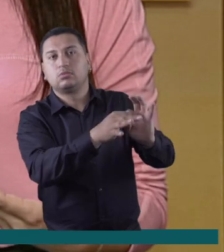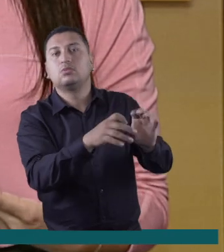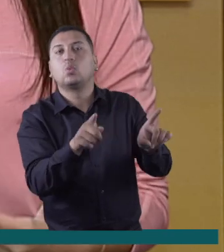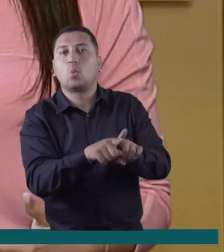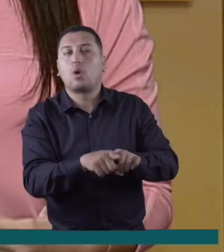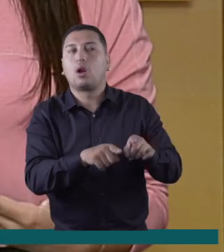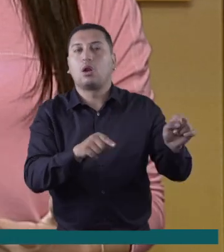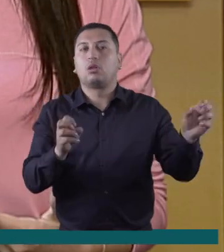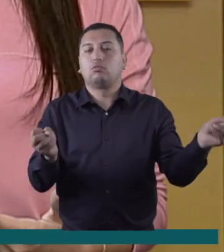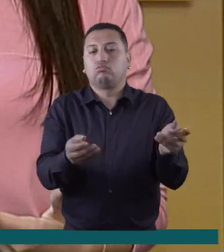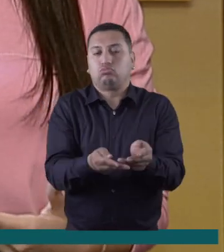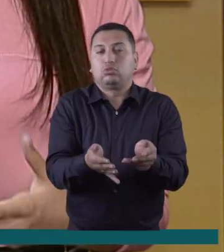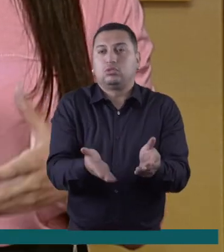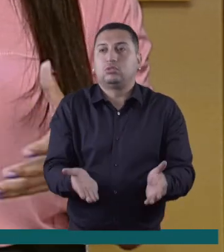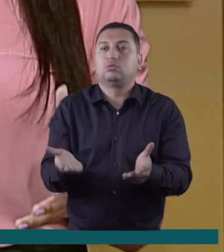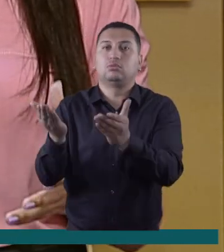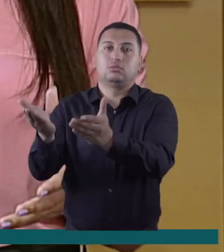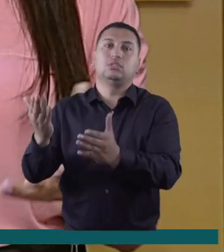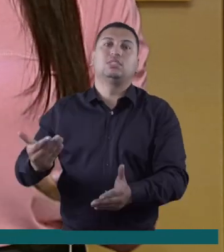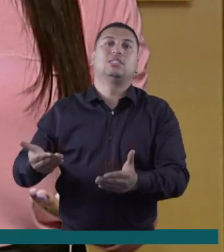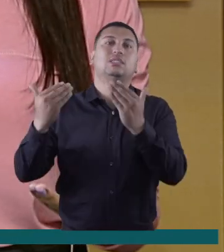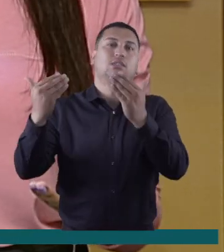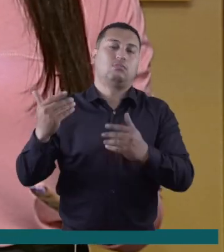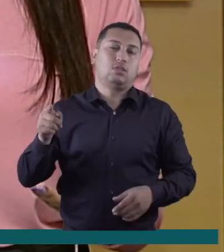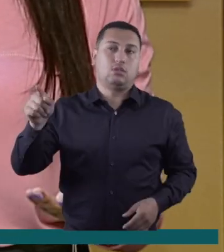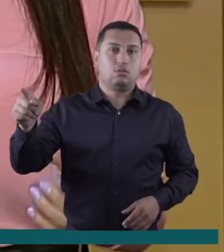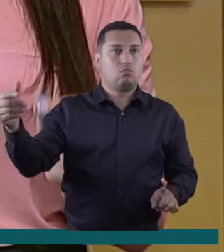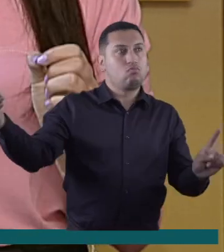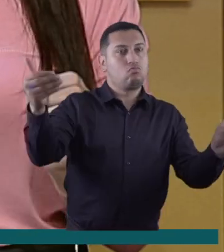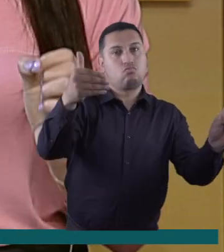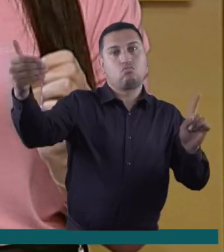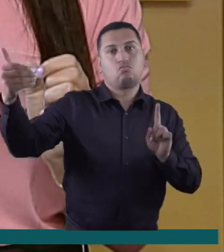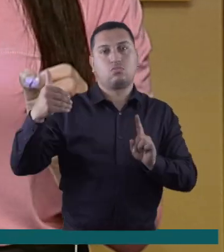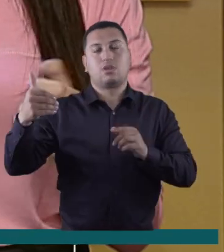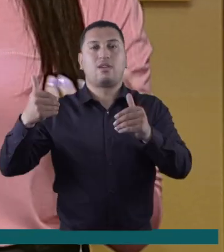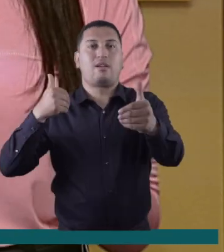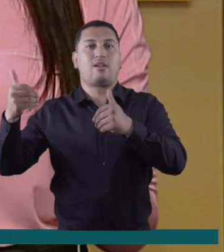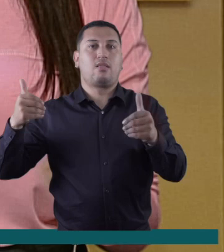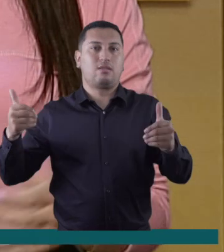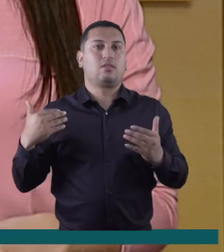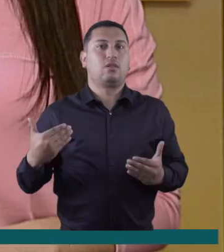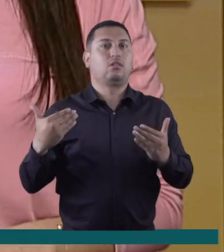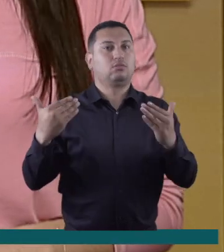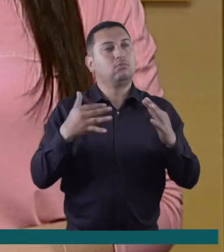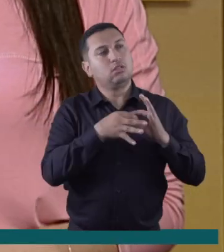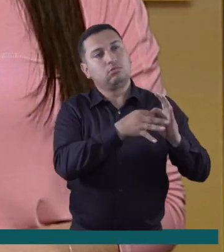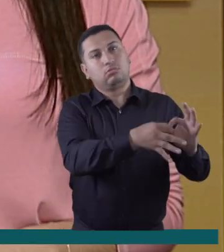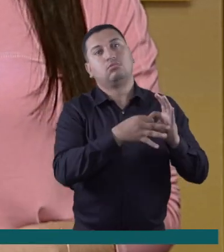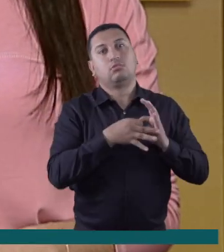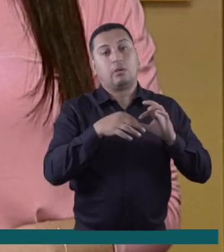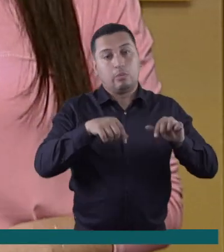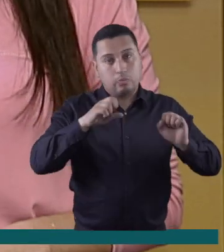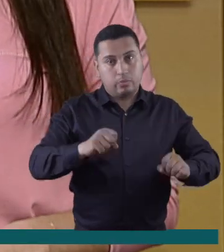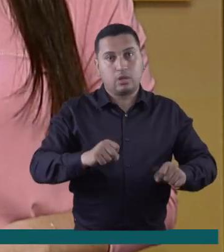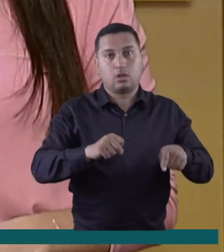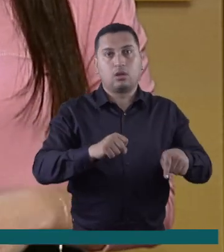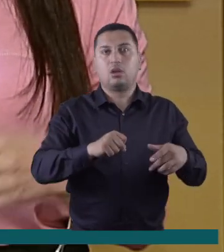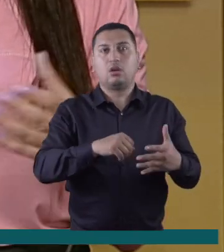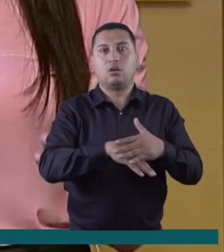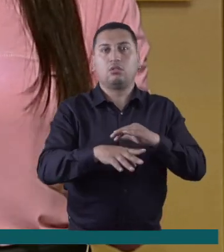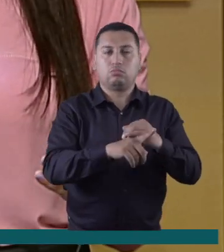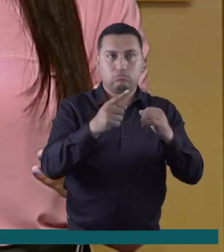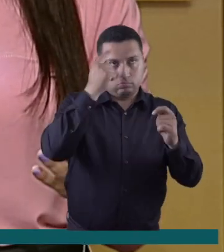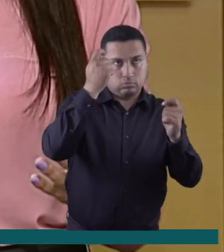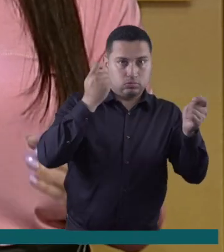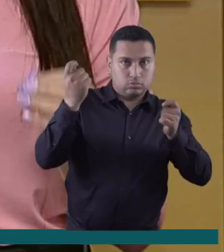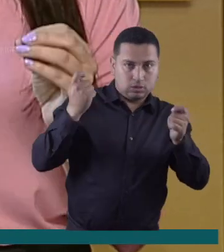mismo sector. Para que el tipo de cliente sea similar en ambas marcas. Y esta fusión la puedas apoyar con estrategias de marketing, publicidad,